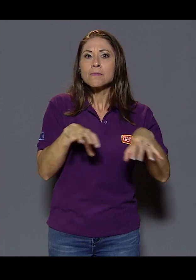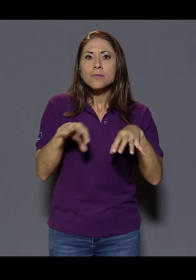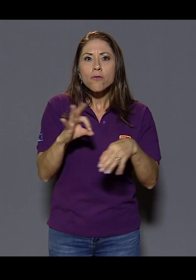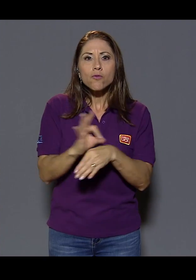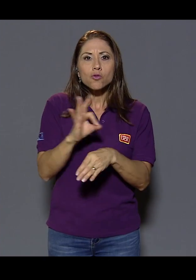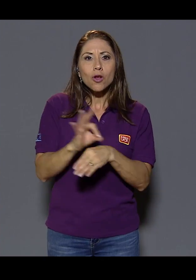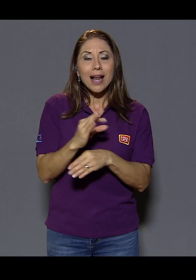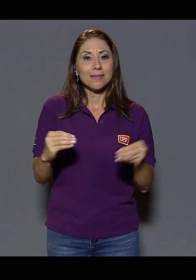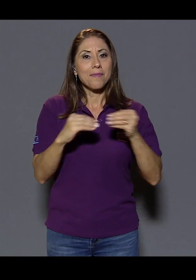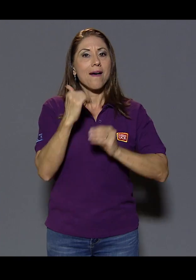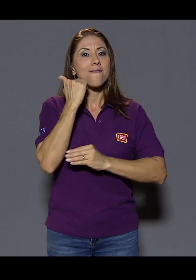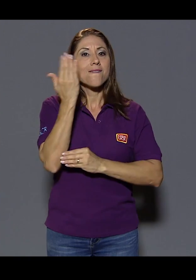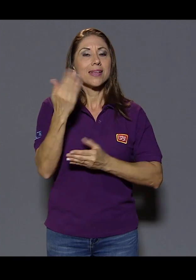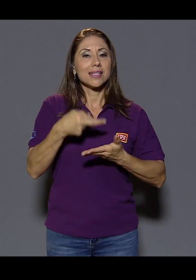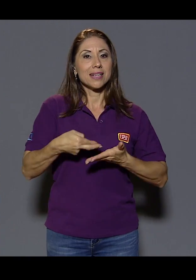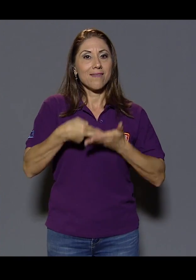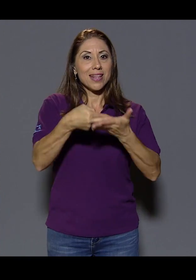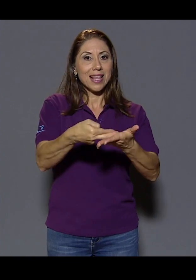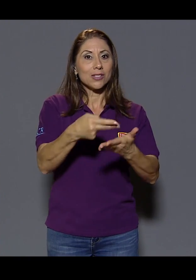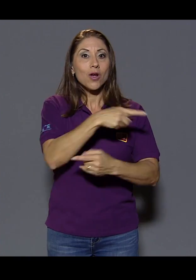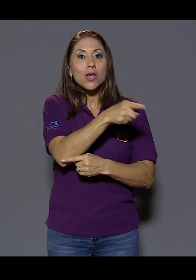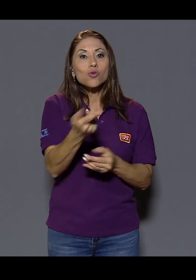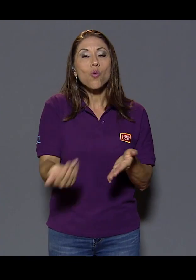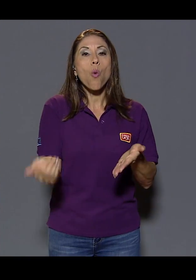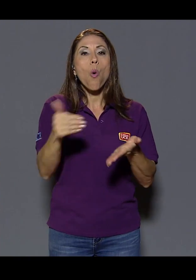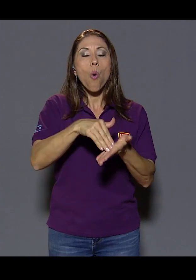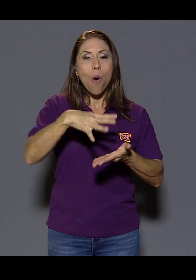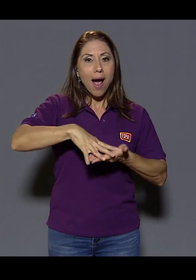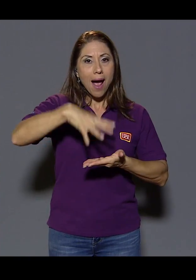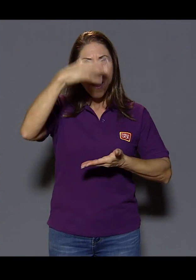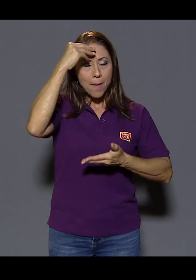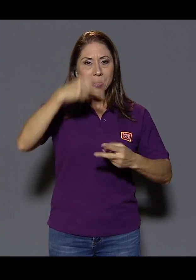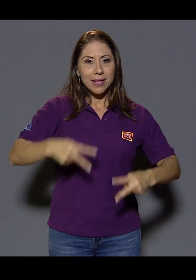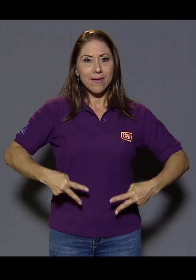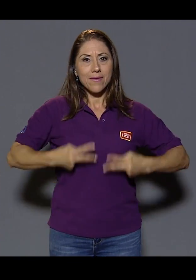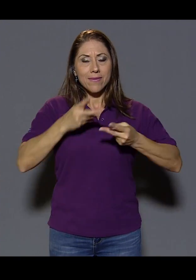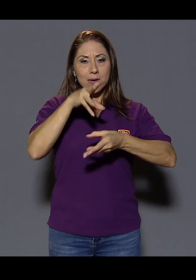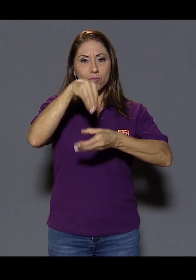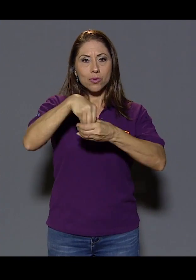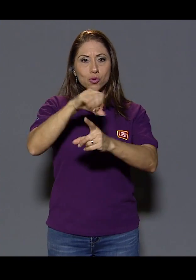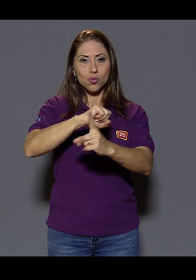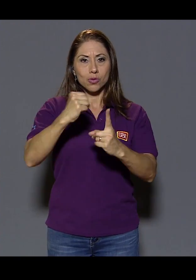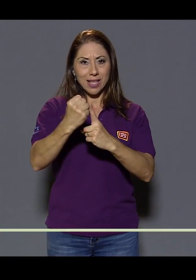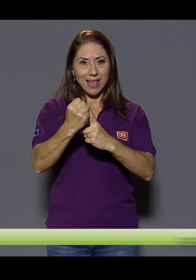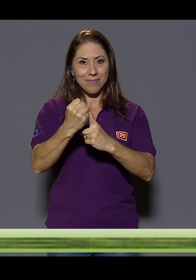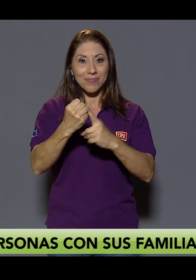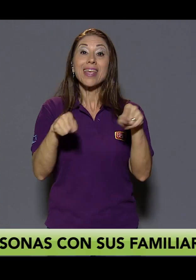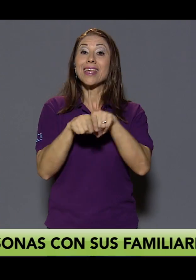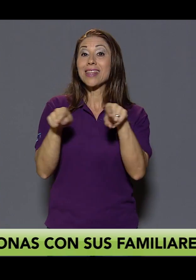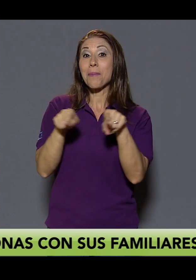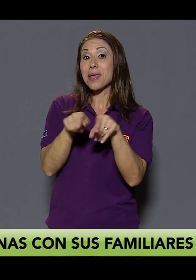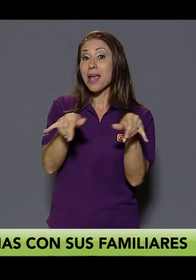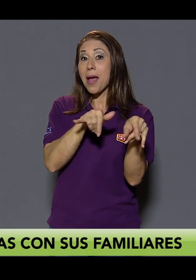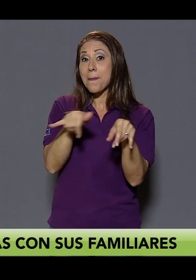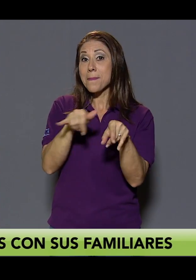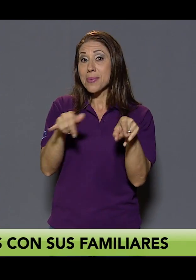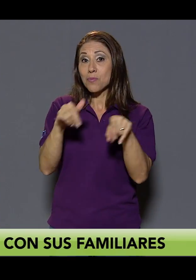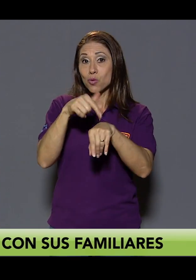porque era mucho más fácil su rehabilitación, que volvieran a aprender a vivir en sociedad y de una vez trabajamos con esas